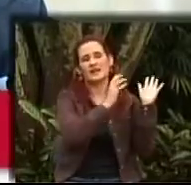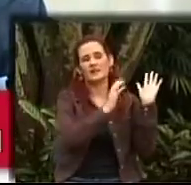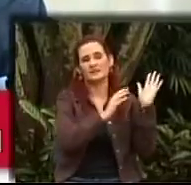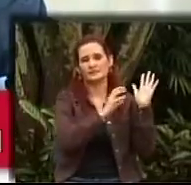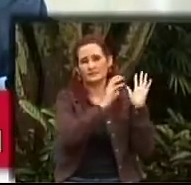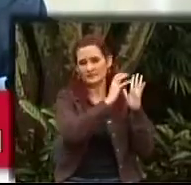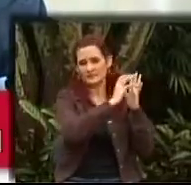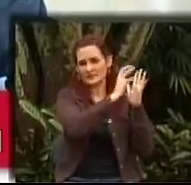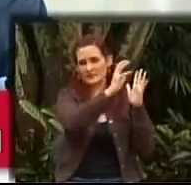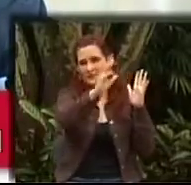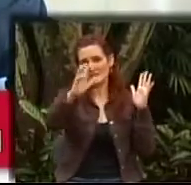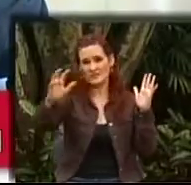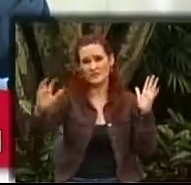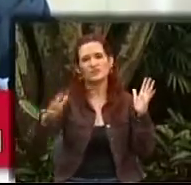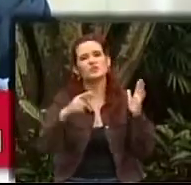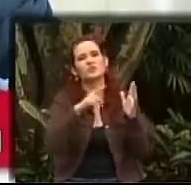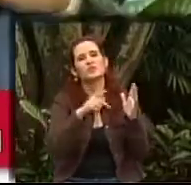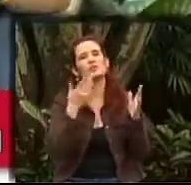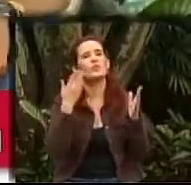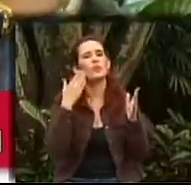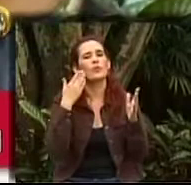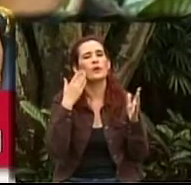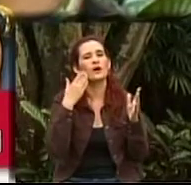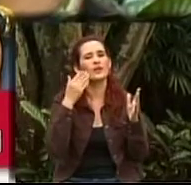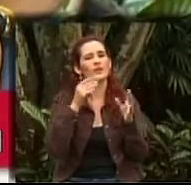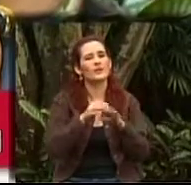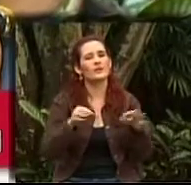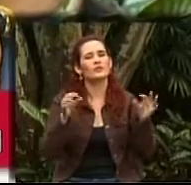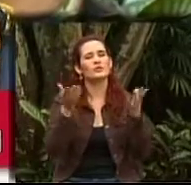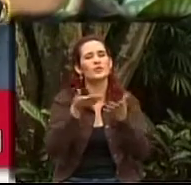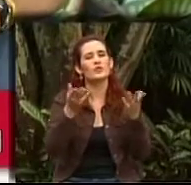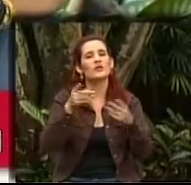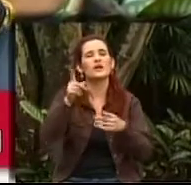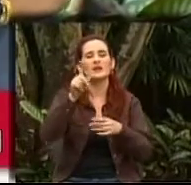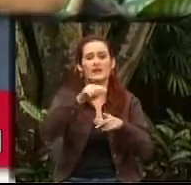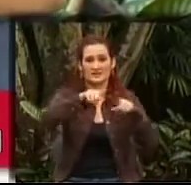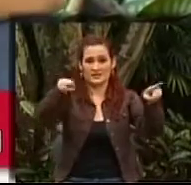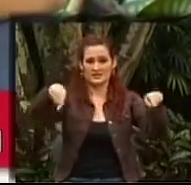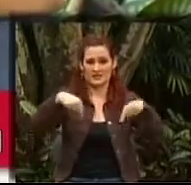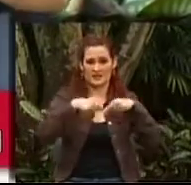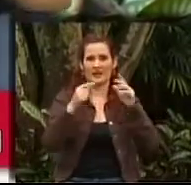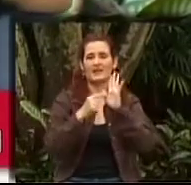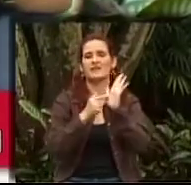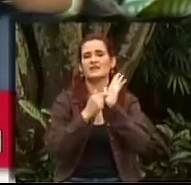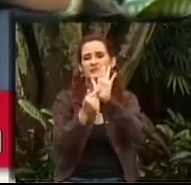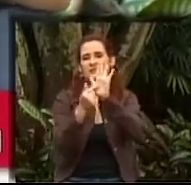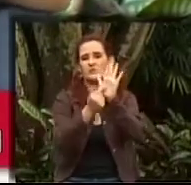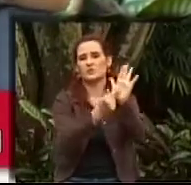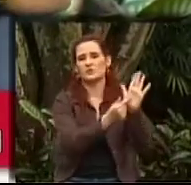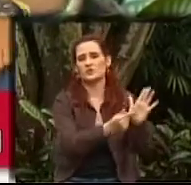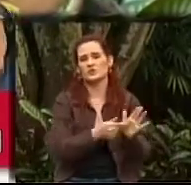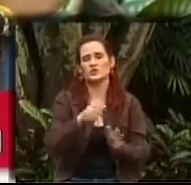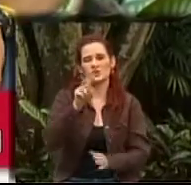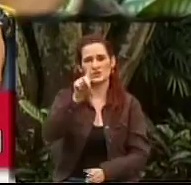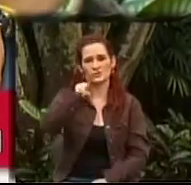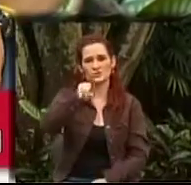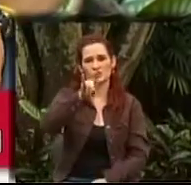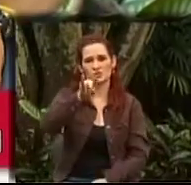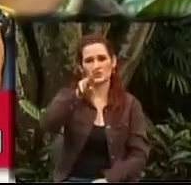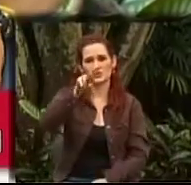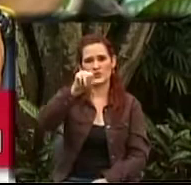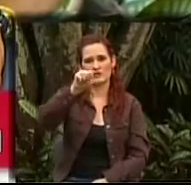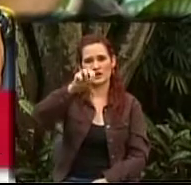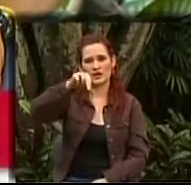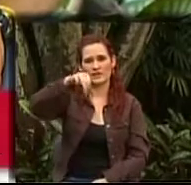la semana hasta el viernes 28. Aprovechen entonces Sala de Exposiciones de Suramericana desde el lunes a las 6 de la tarde y toda la semana Bienal de Artes y